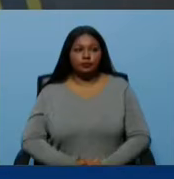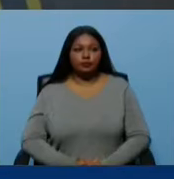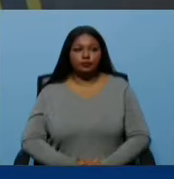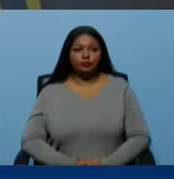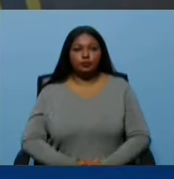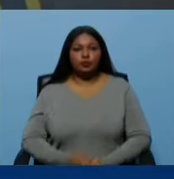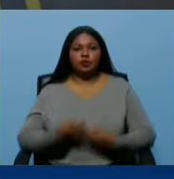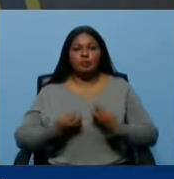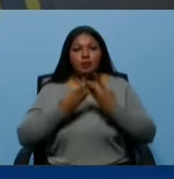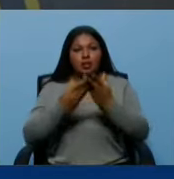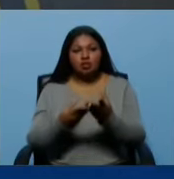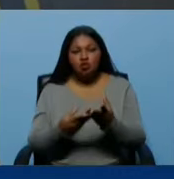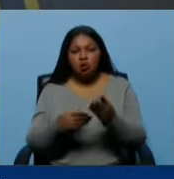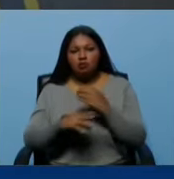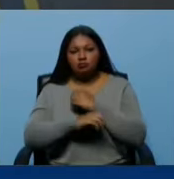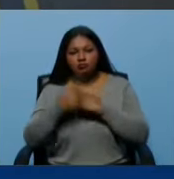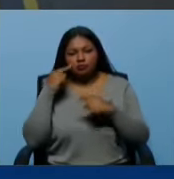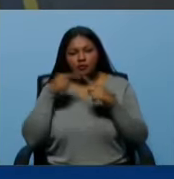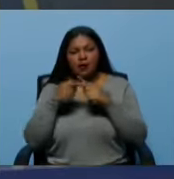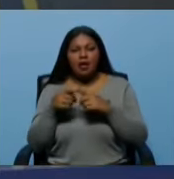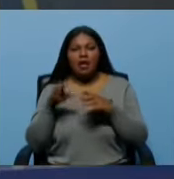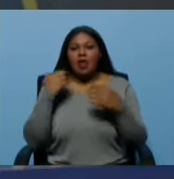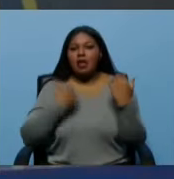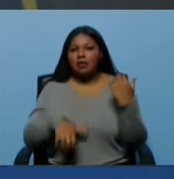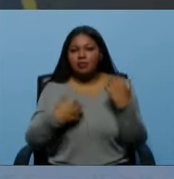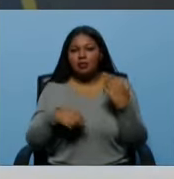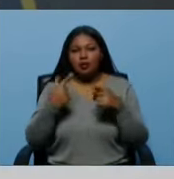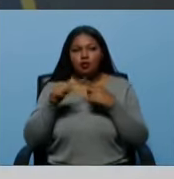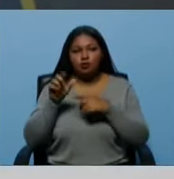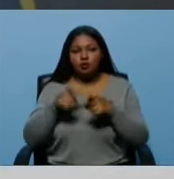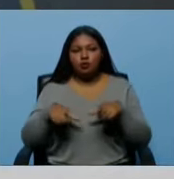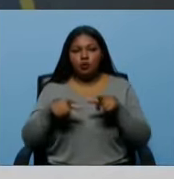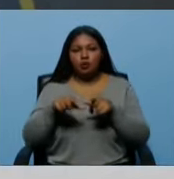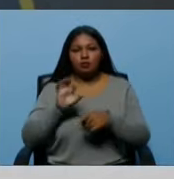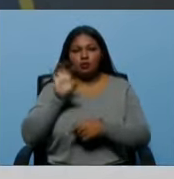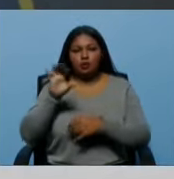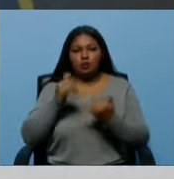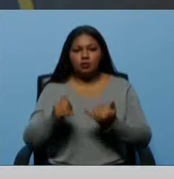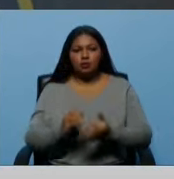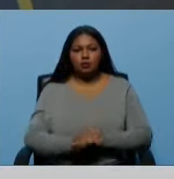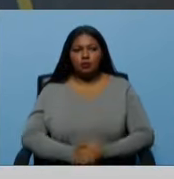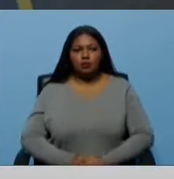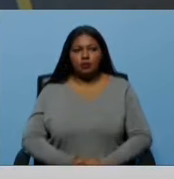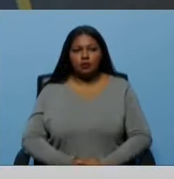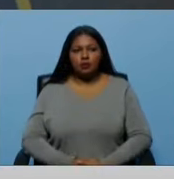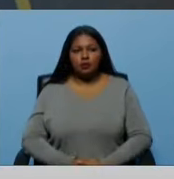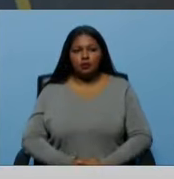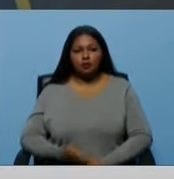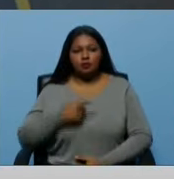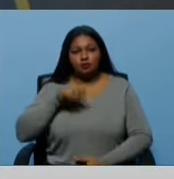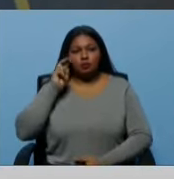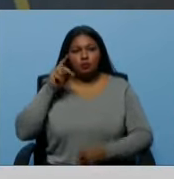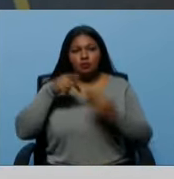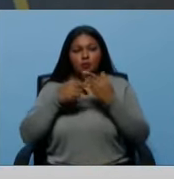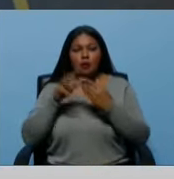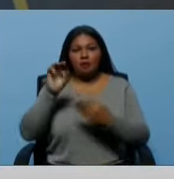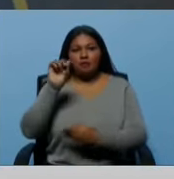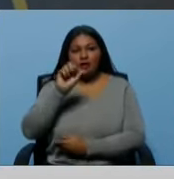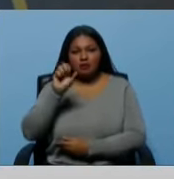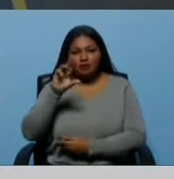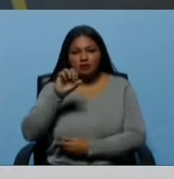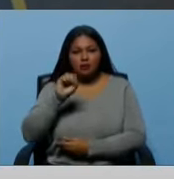expresiones fascistas en Argentina, en otros lugares de nuestro continente. Y nosotros, el fascismo es